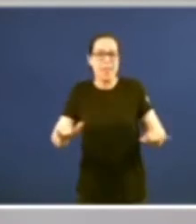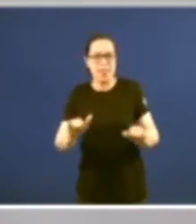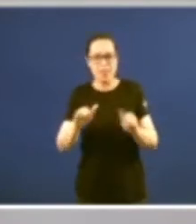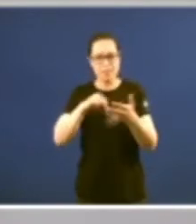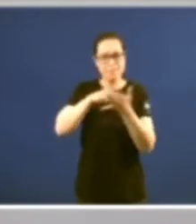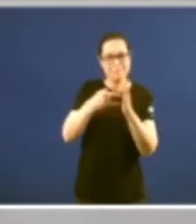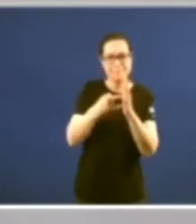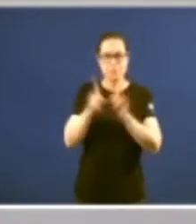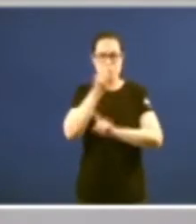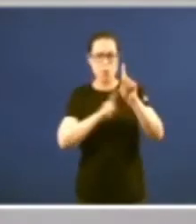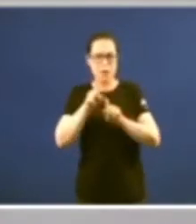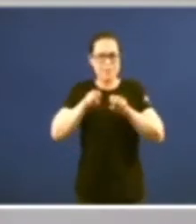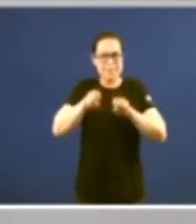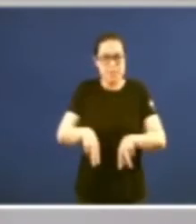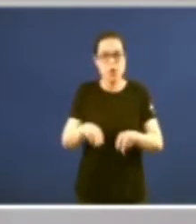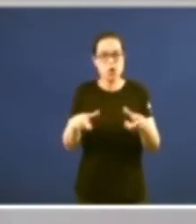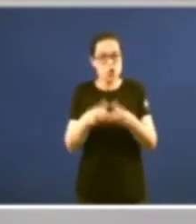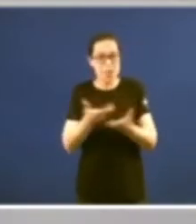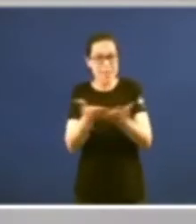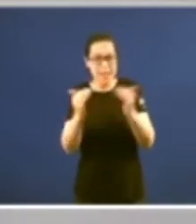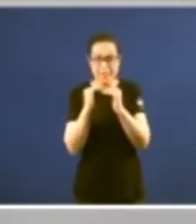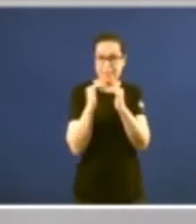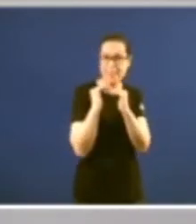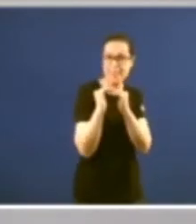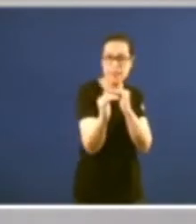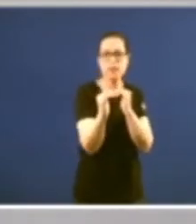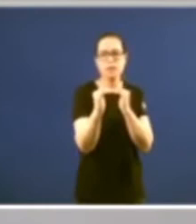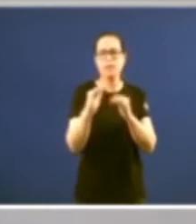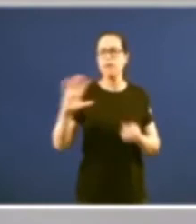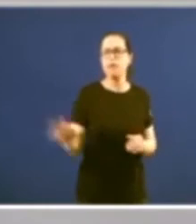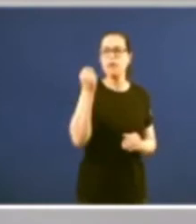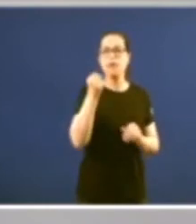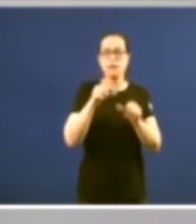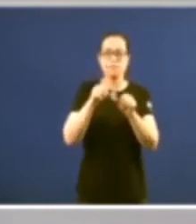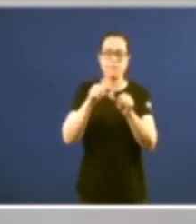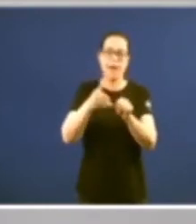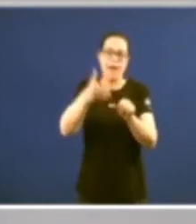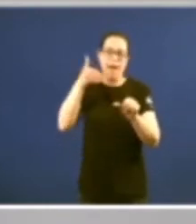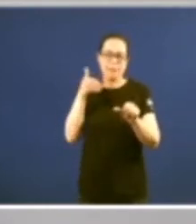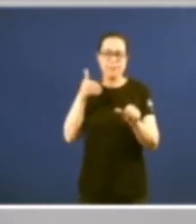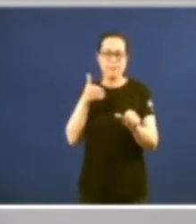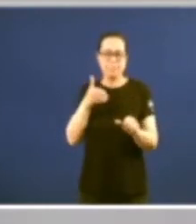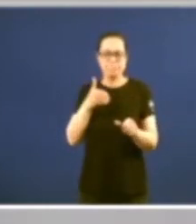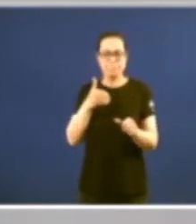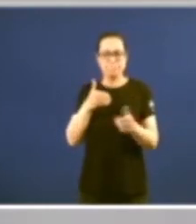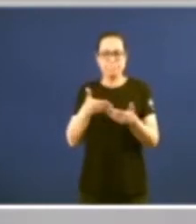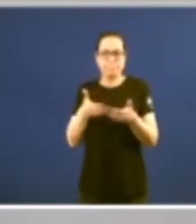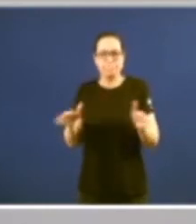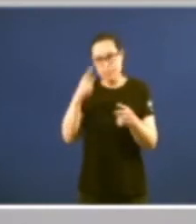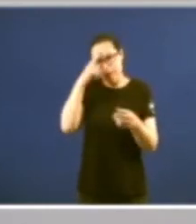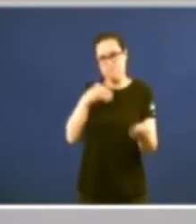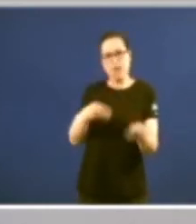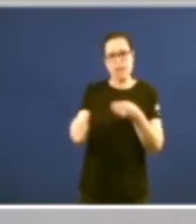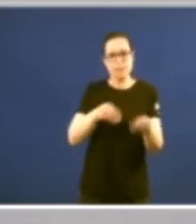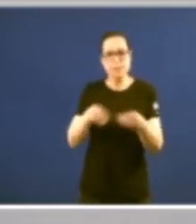crear estabilidad en las sociedades modernas evidentemente hay que ceder en el esfuerzo común